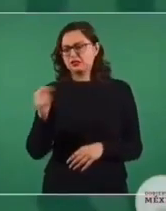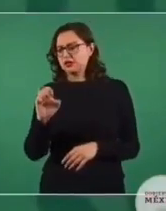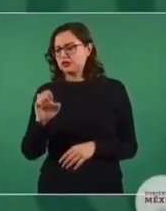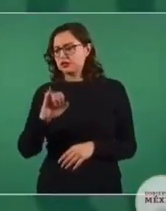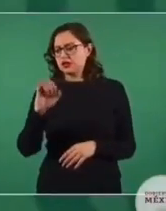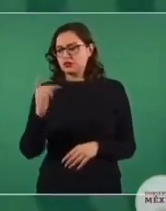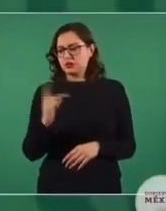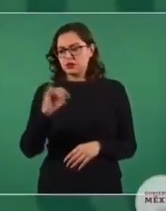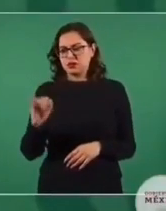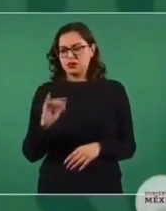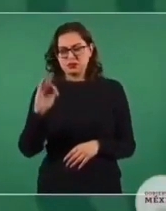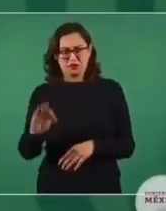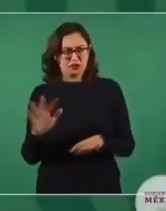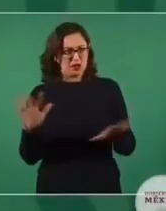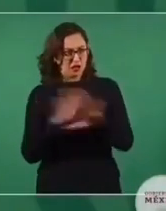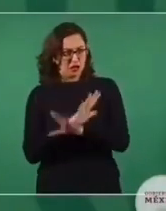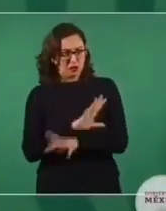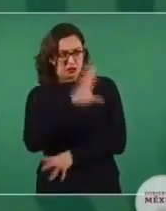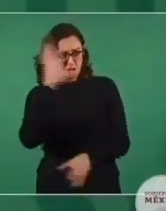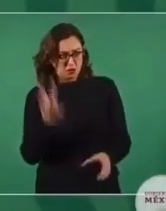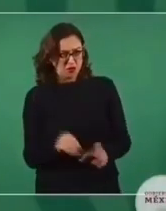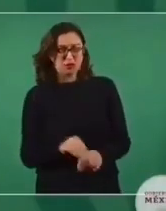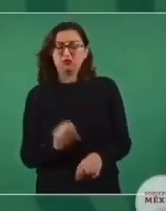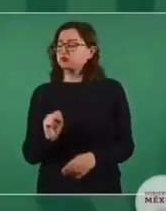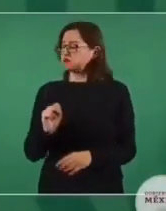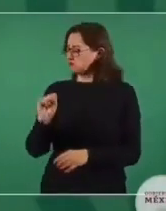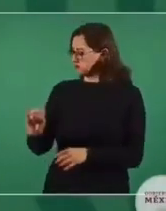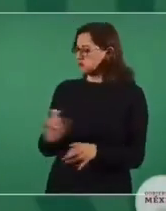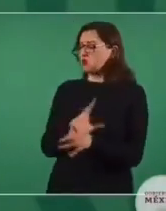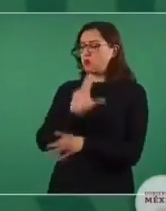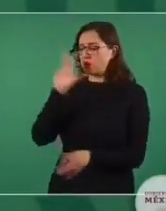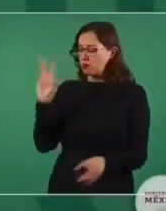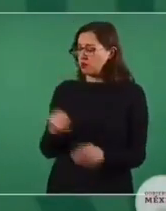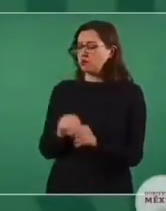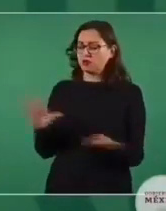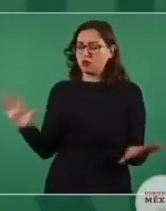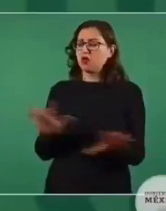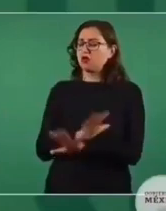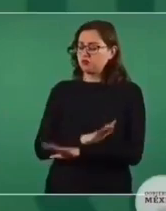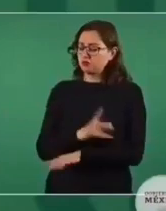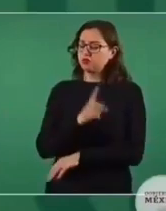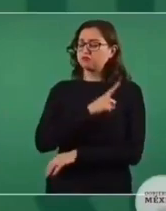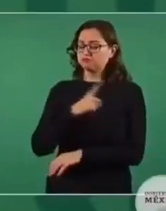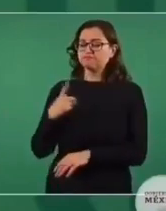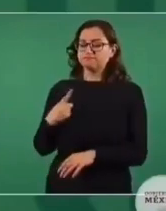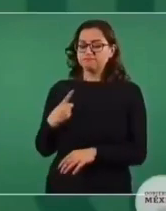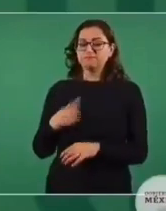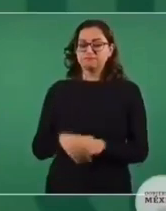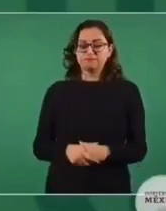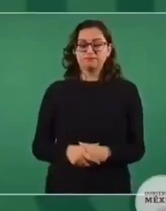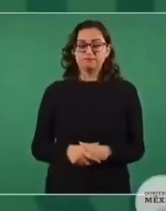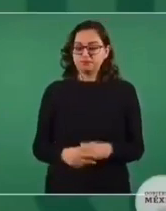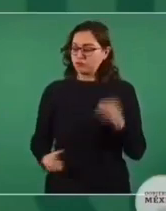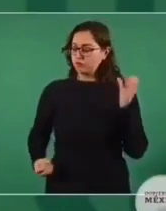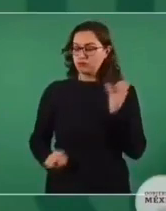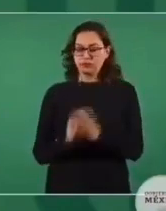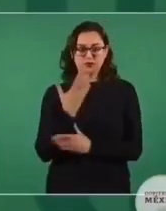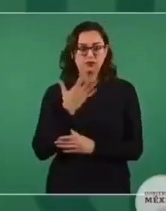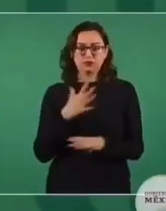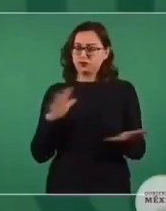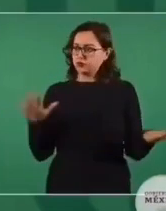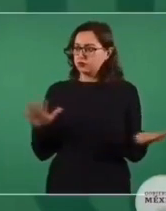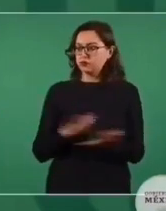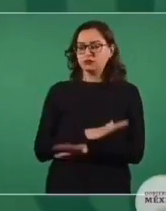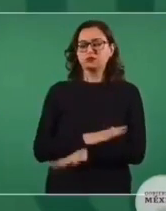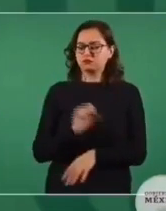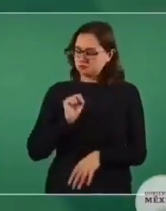Sí, cambio. De todos. Completo, sí. Cambio completo. Renovación, tajante.